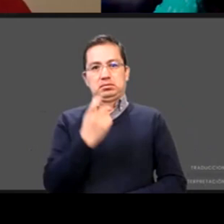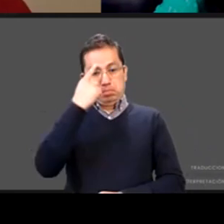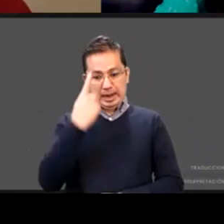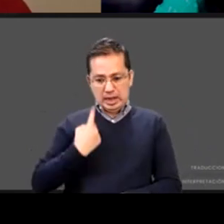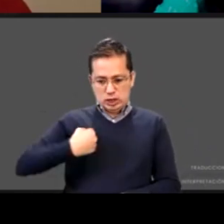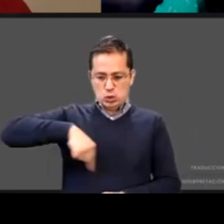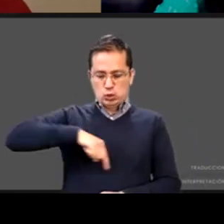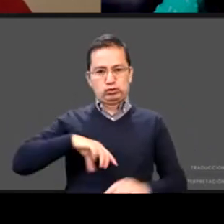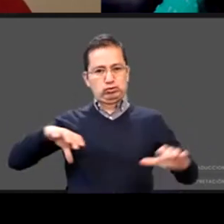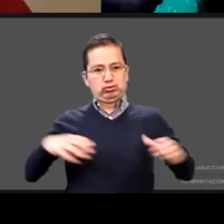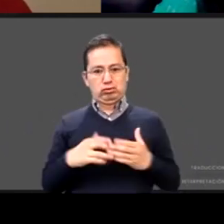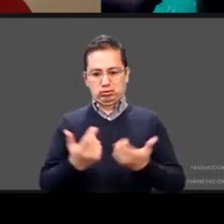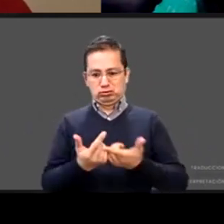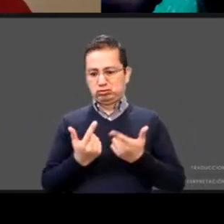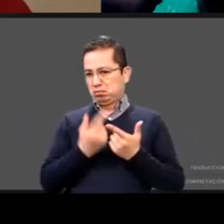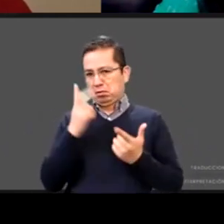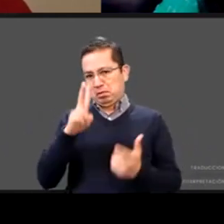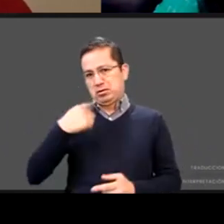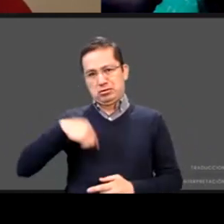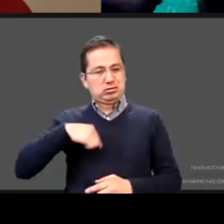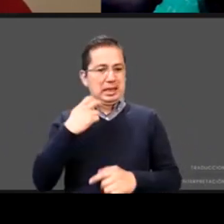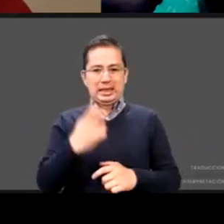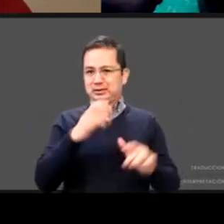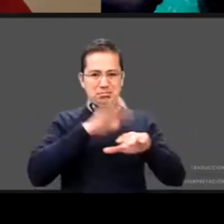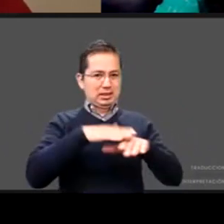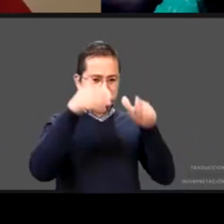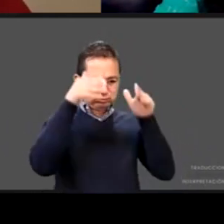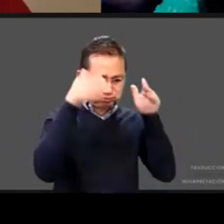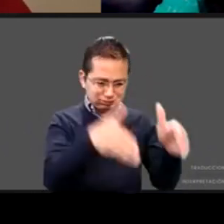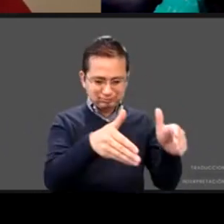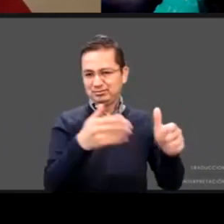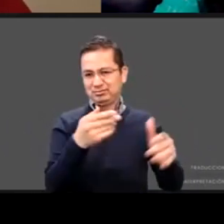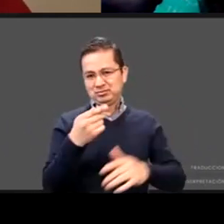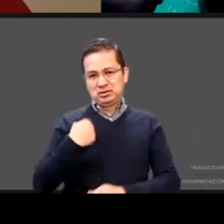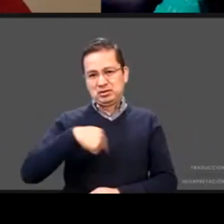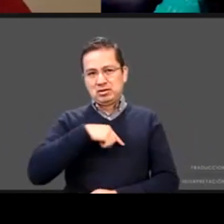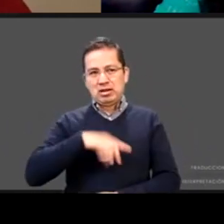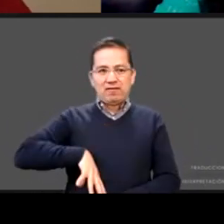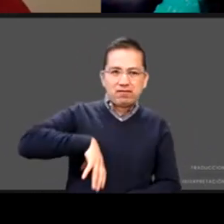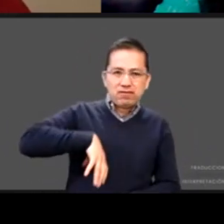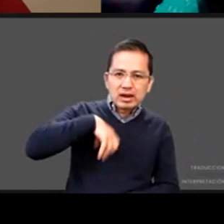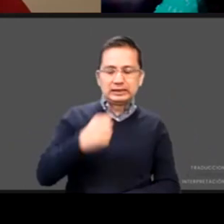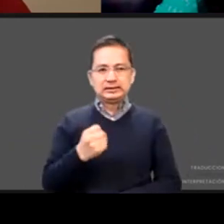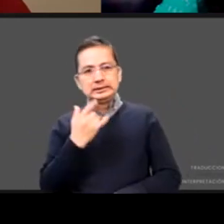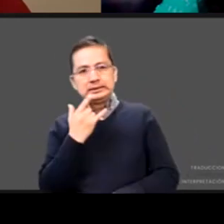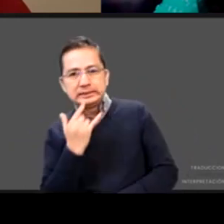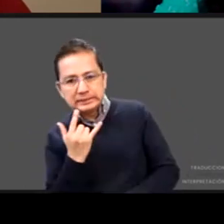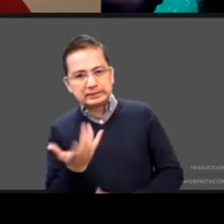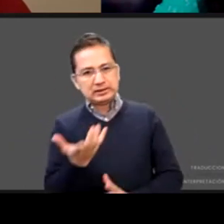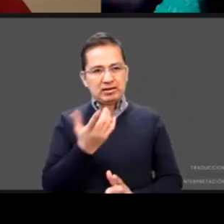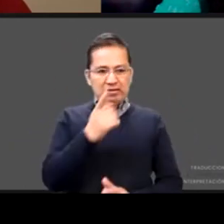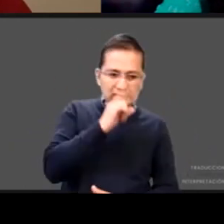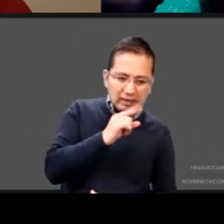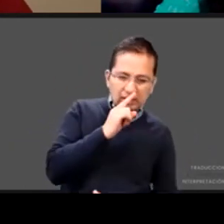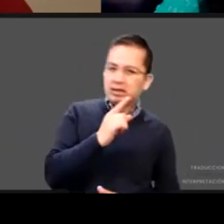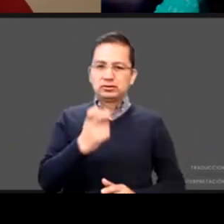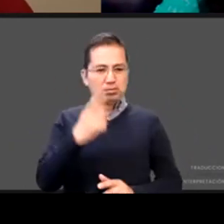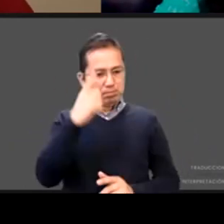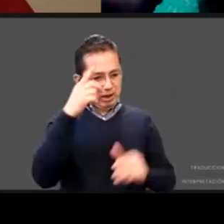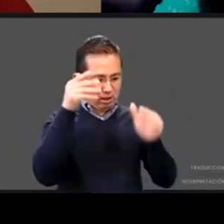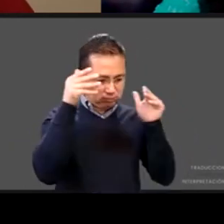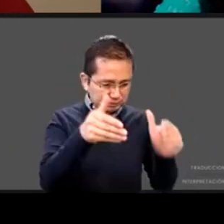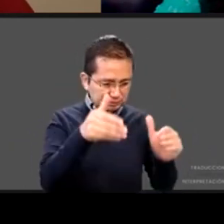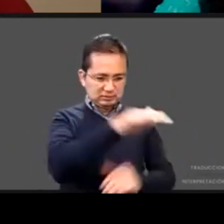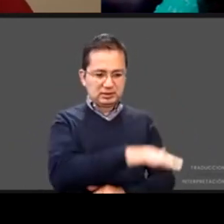dedicamos todos nuestros esfuerzos nuestras carencias y nuestros talentos para lograr hacer de la primera infancia